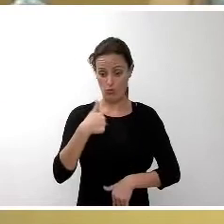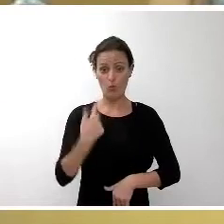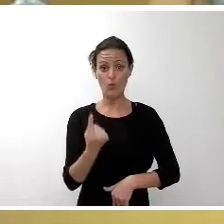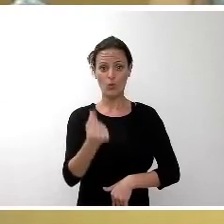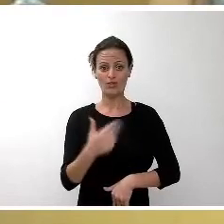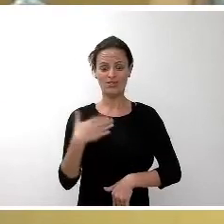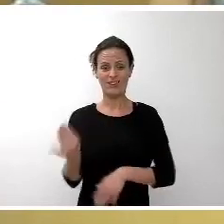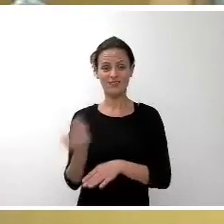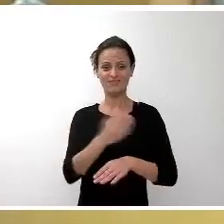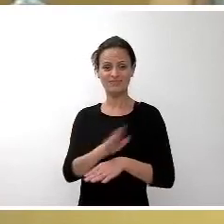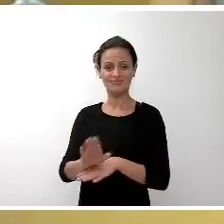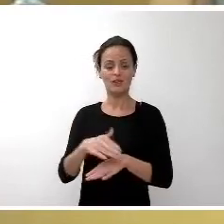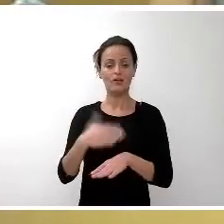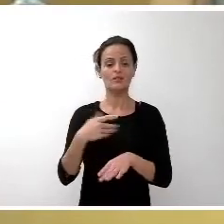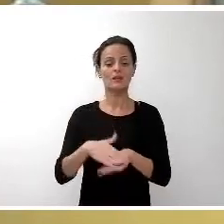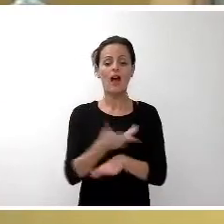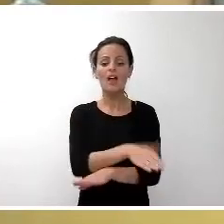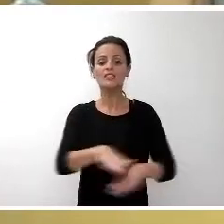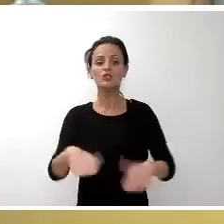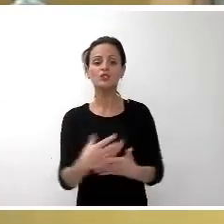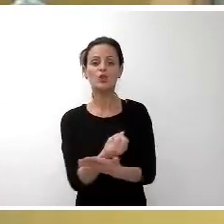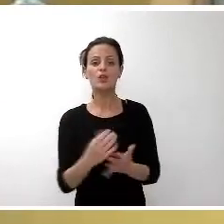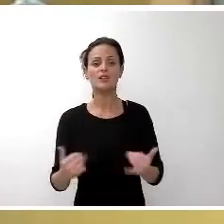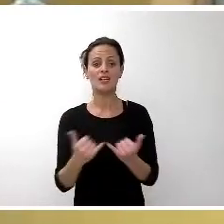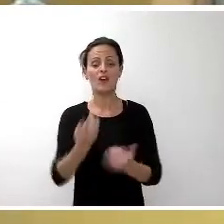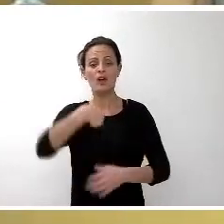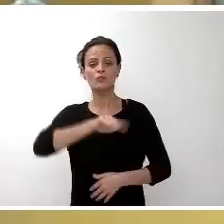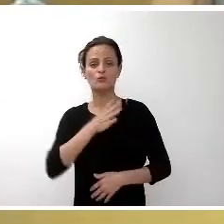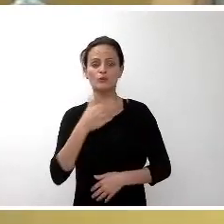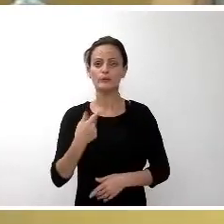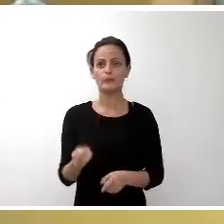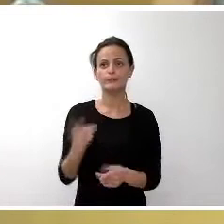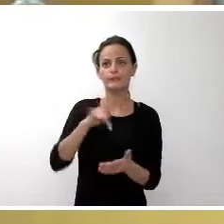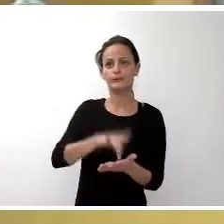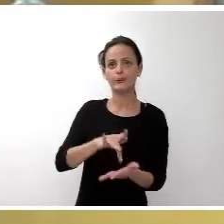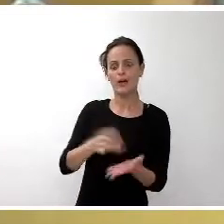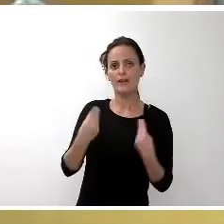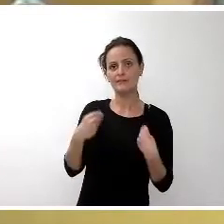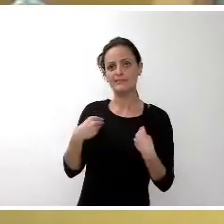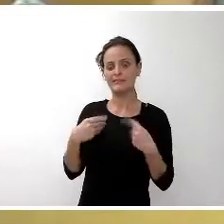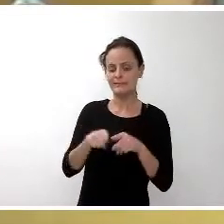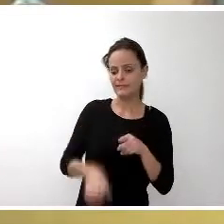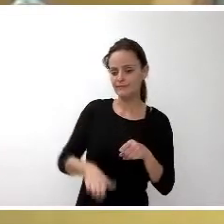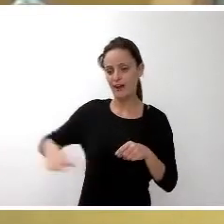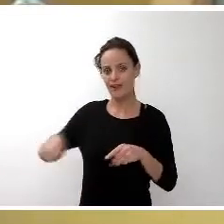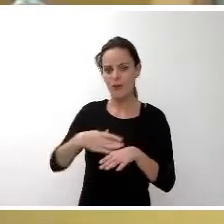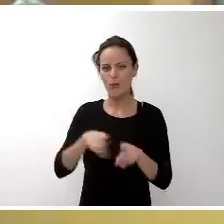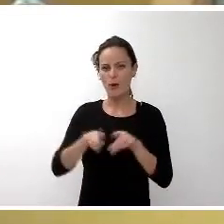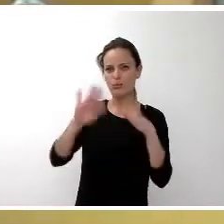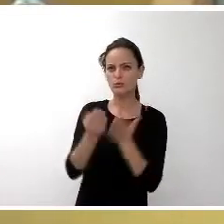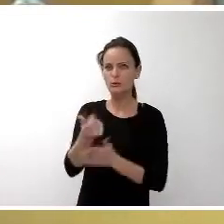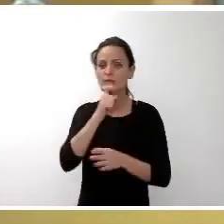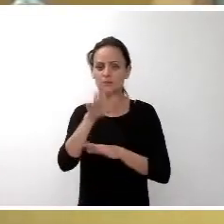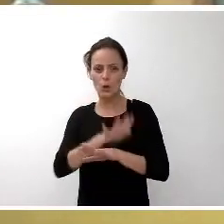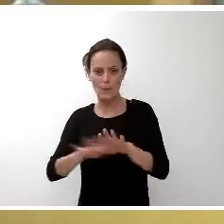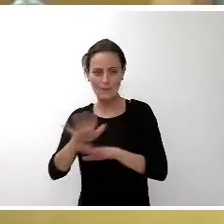represente a todos los niños de Tenerife. Nos ha tocado vivir nuestra infancia en un mundo complicado. Terrorismo, paro,